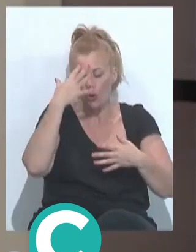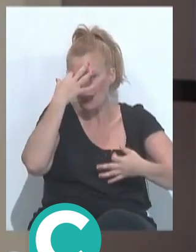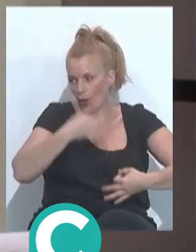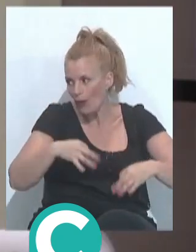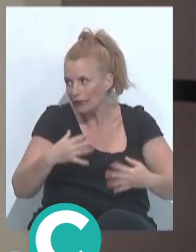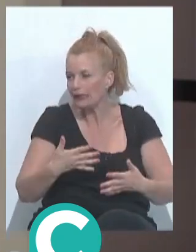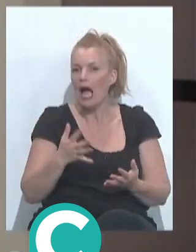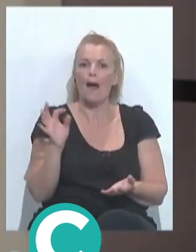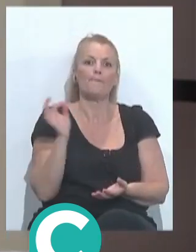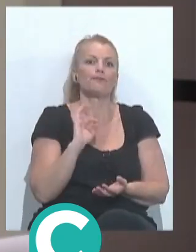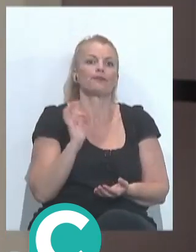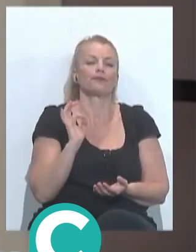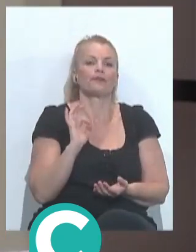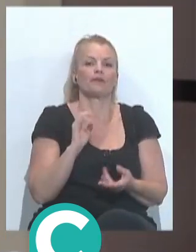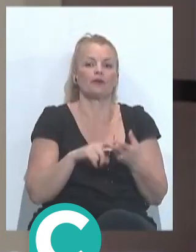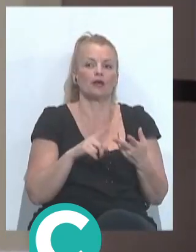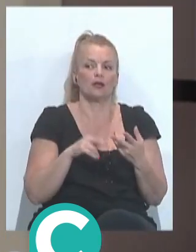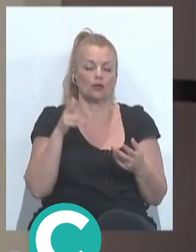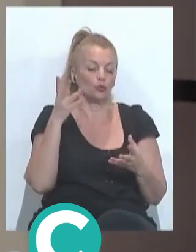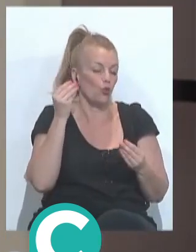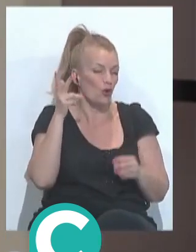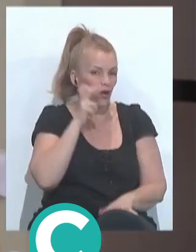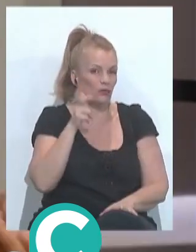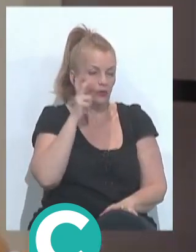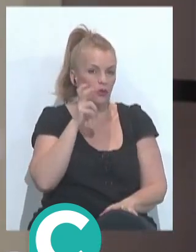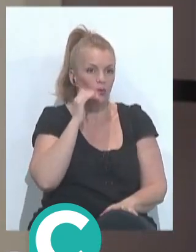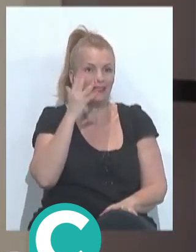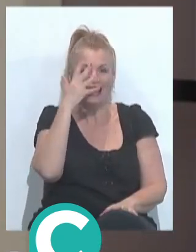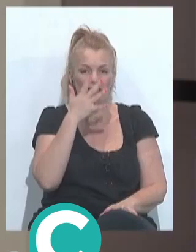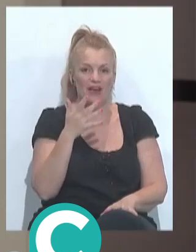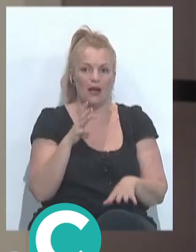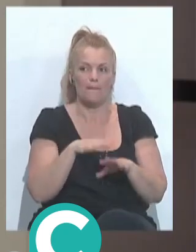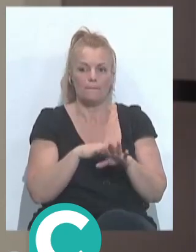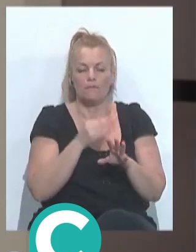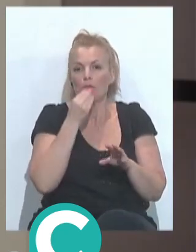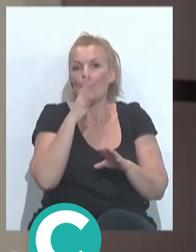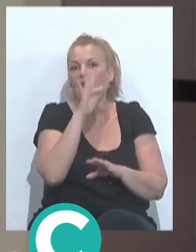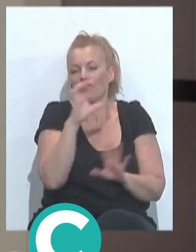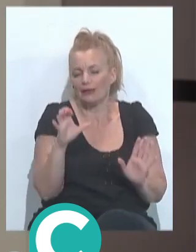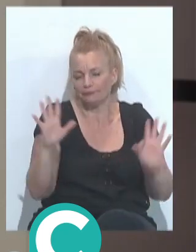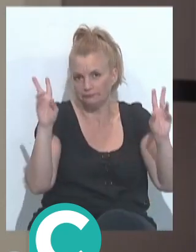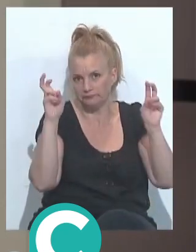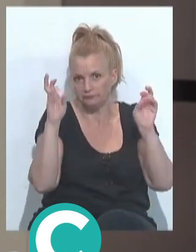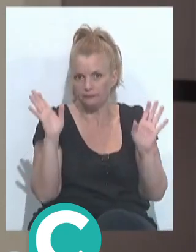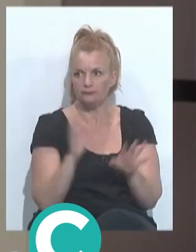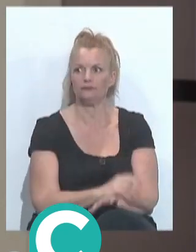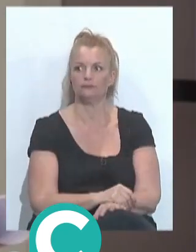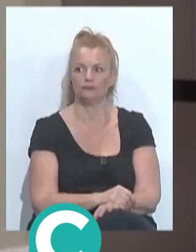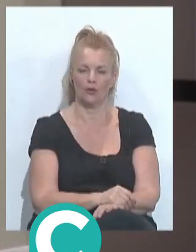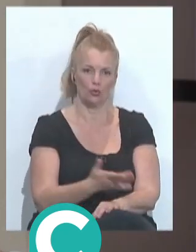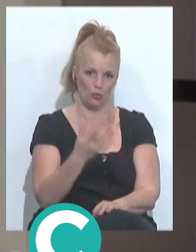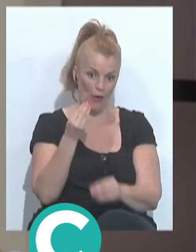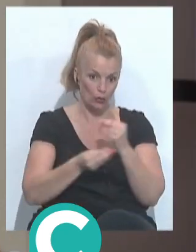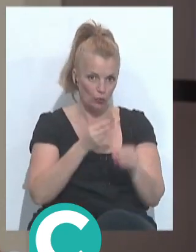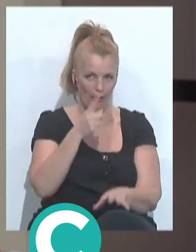o al final tú has escuchado tanto carnaval que siempre se te puede colar algo buena fe entre comillas otra cosa es cuando tú lo haces a